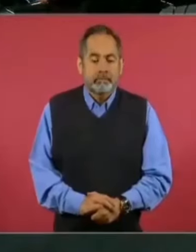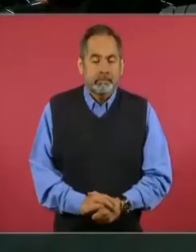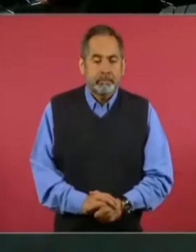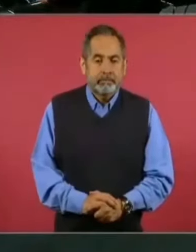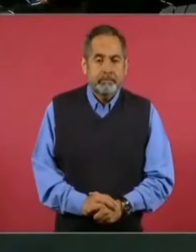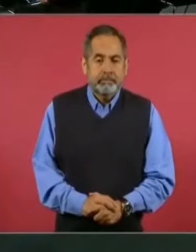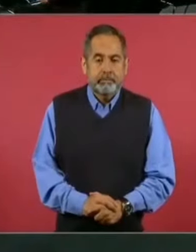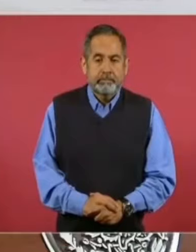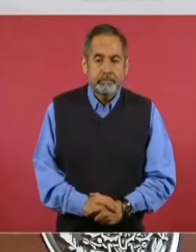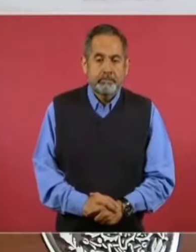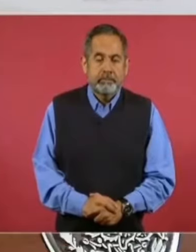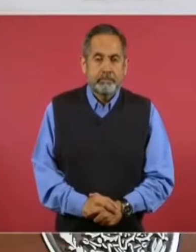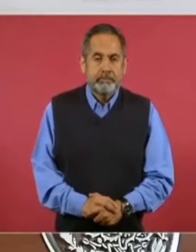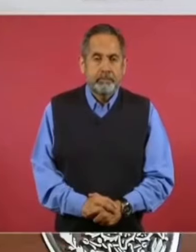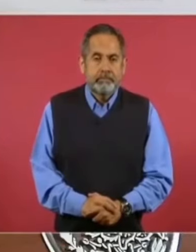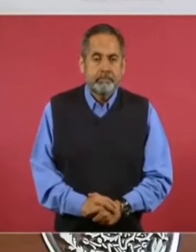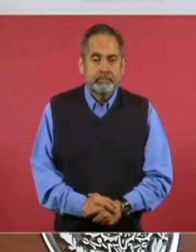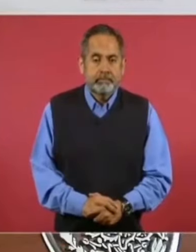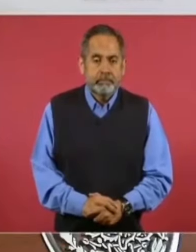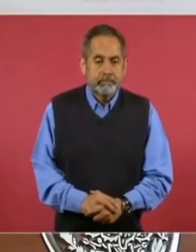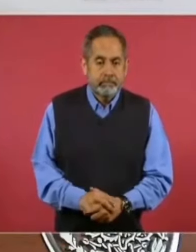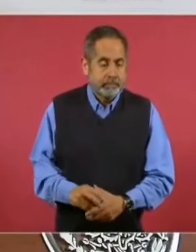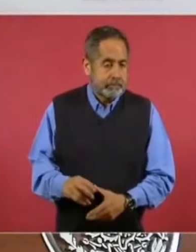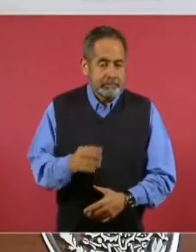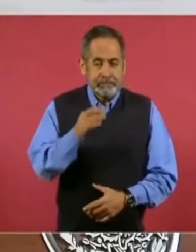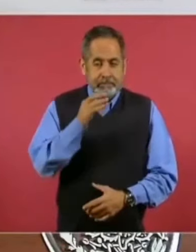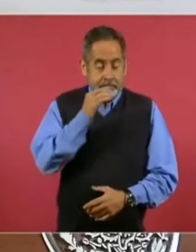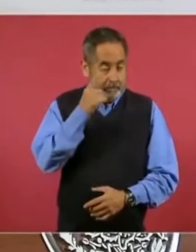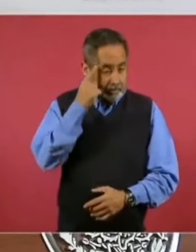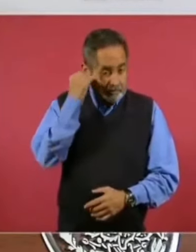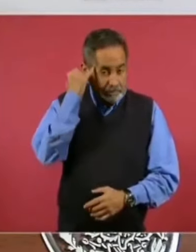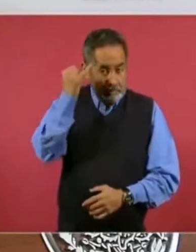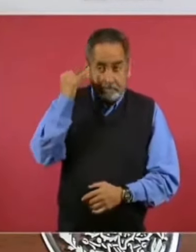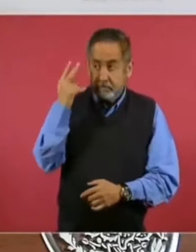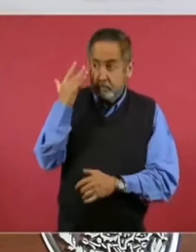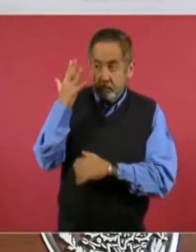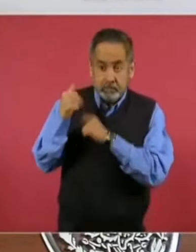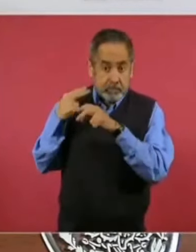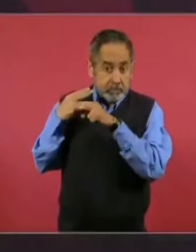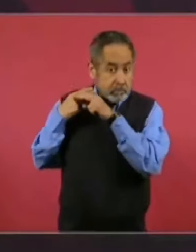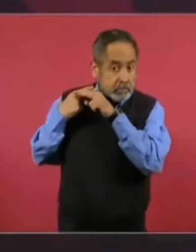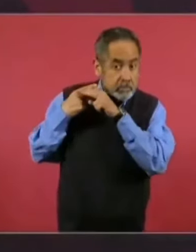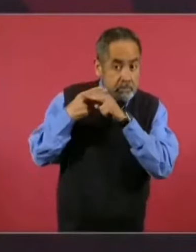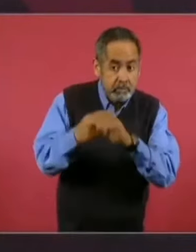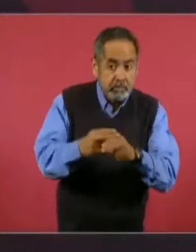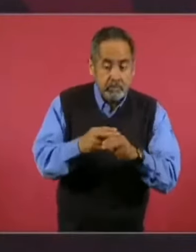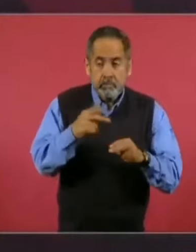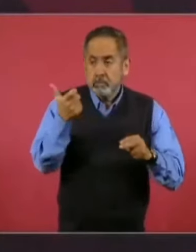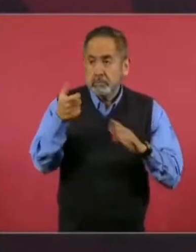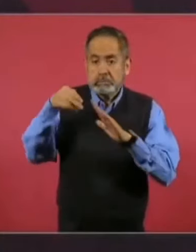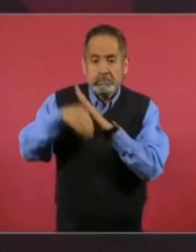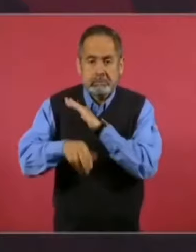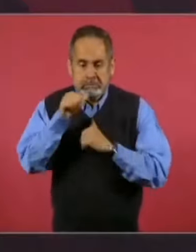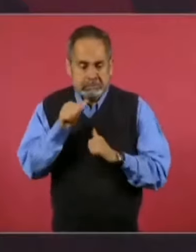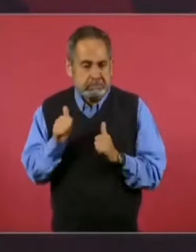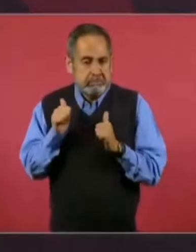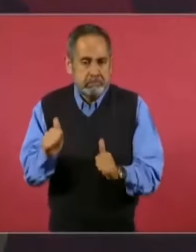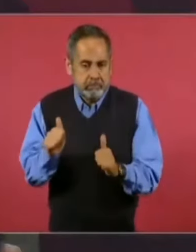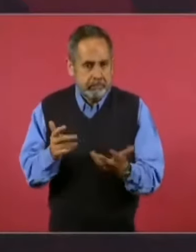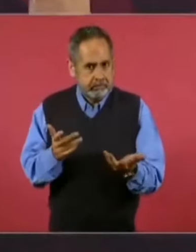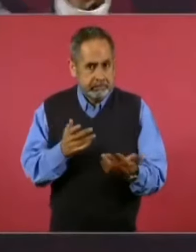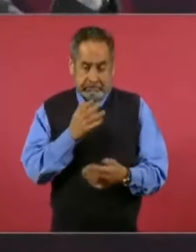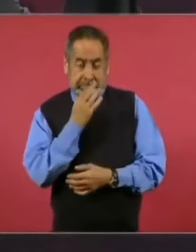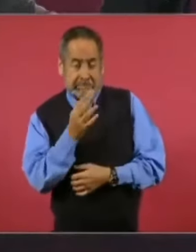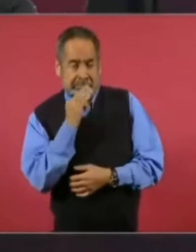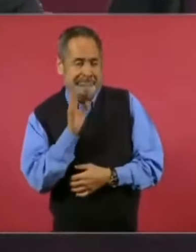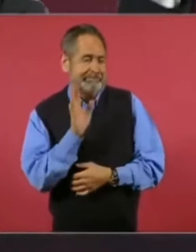ni tamalitos de chipilín. No son Entonces,